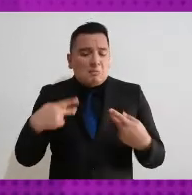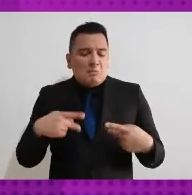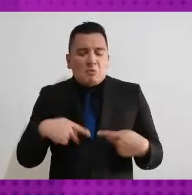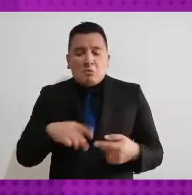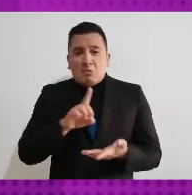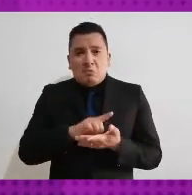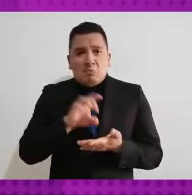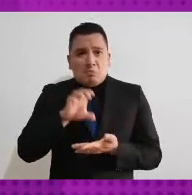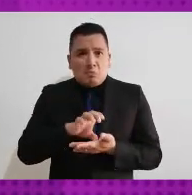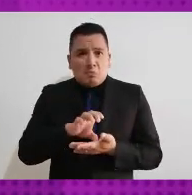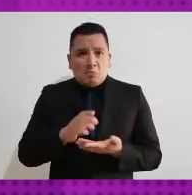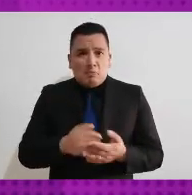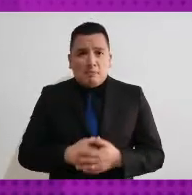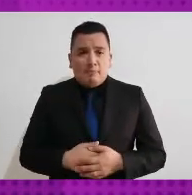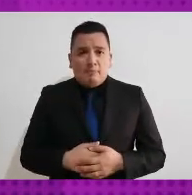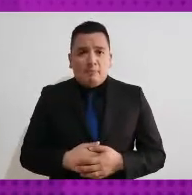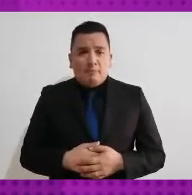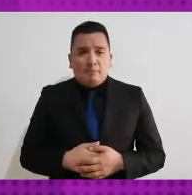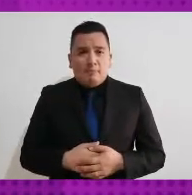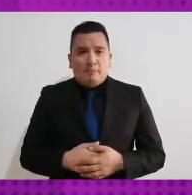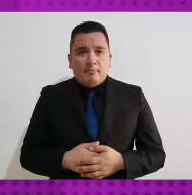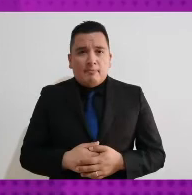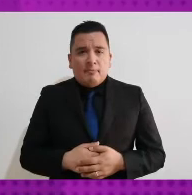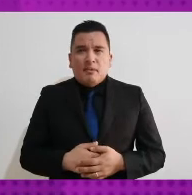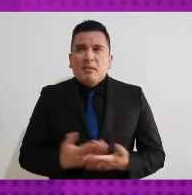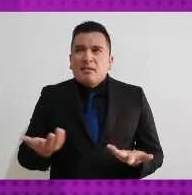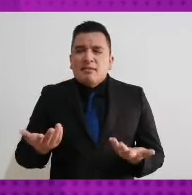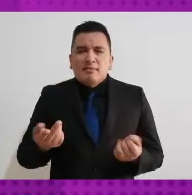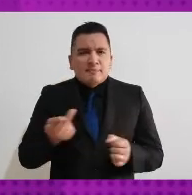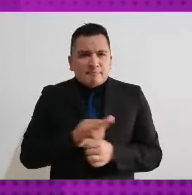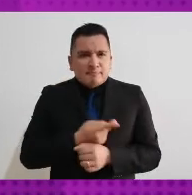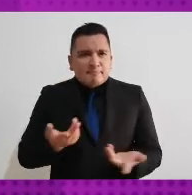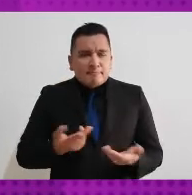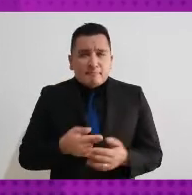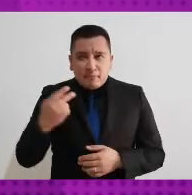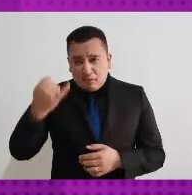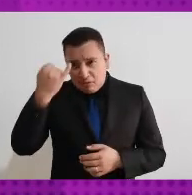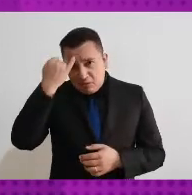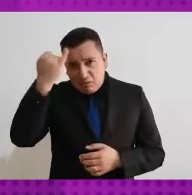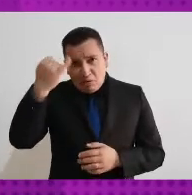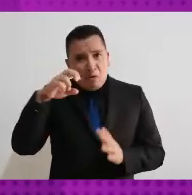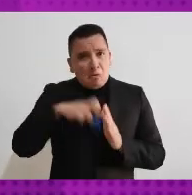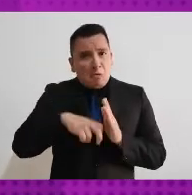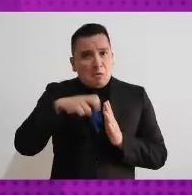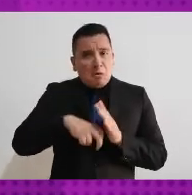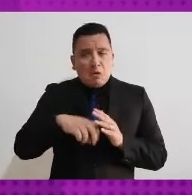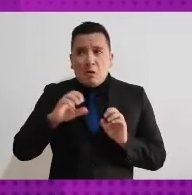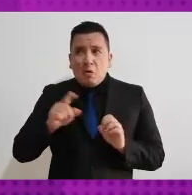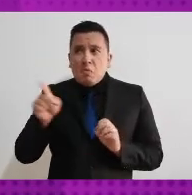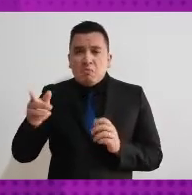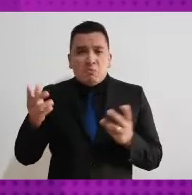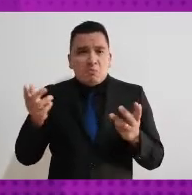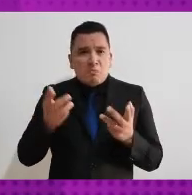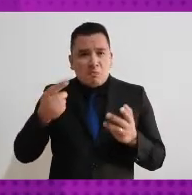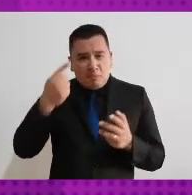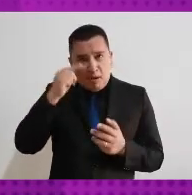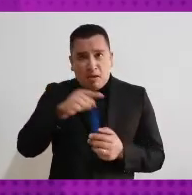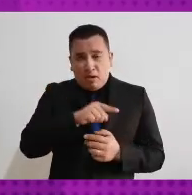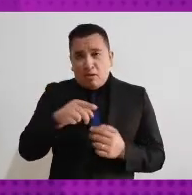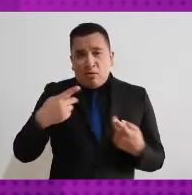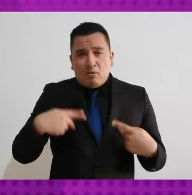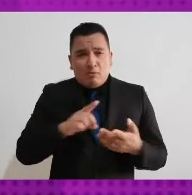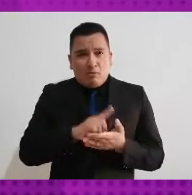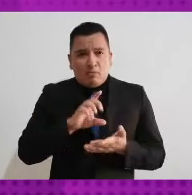alguna discapacidad aquí ¿qué tipo de acciones hemos implementado para propiciar una